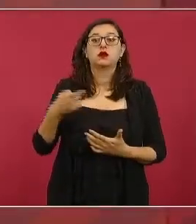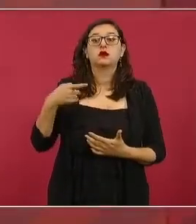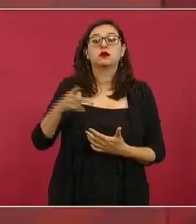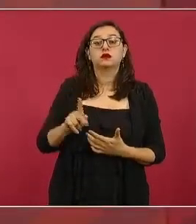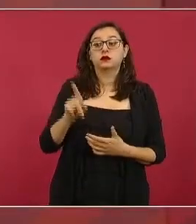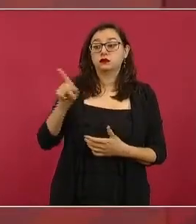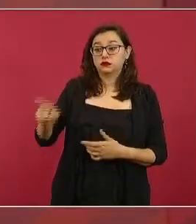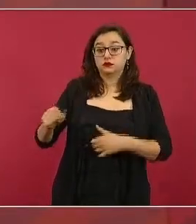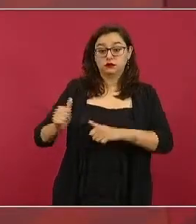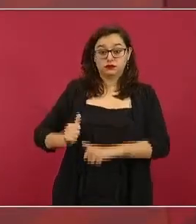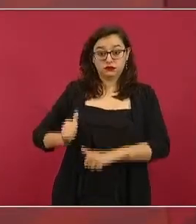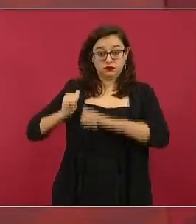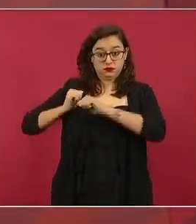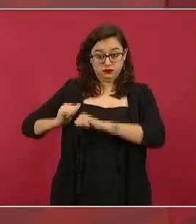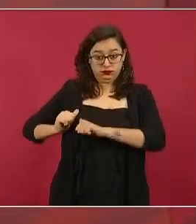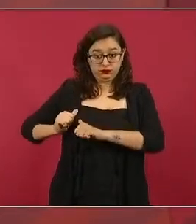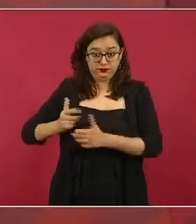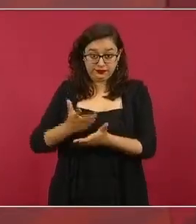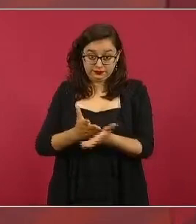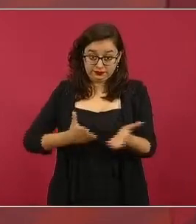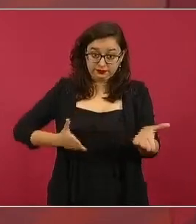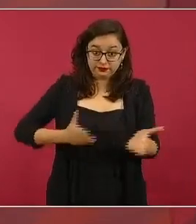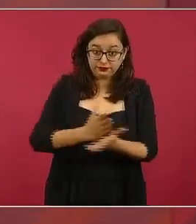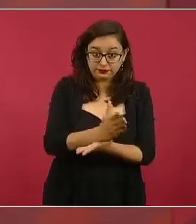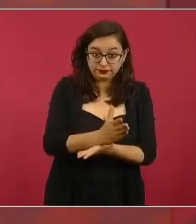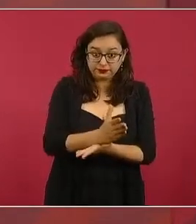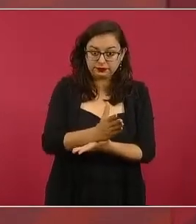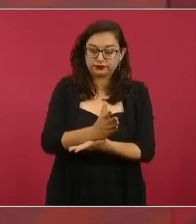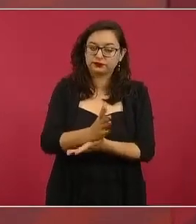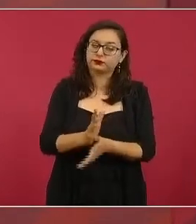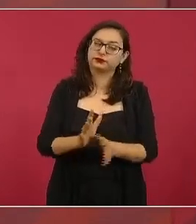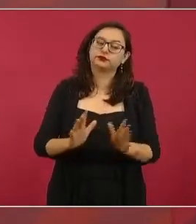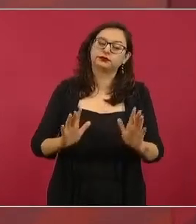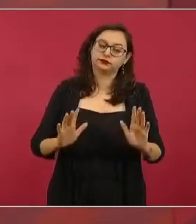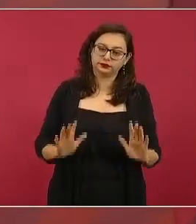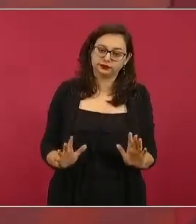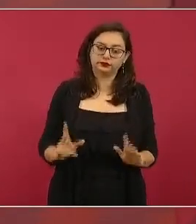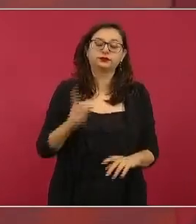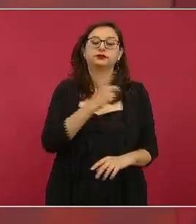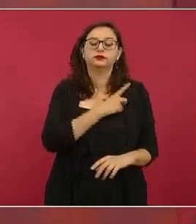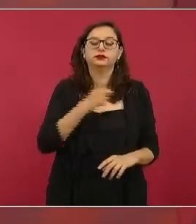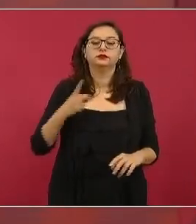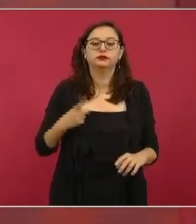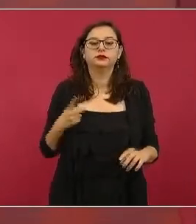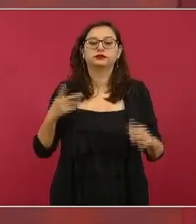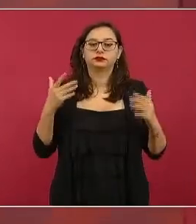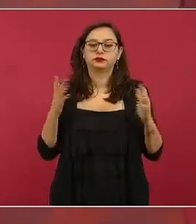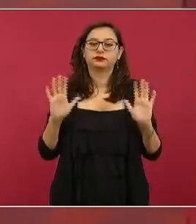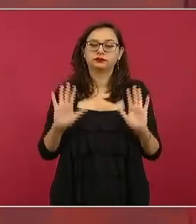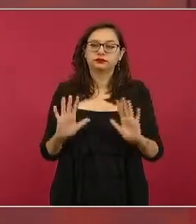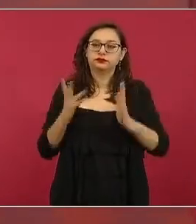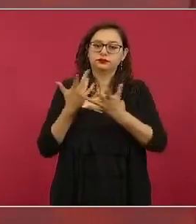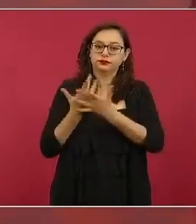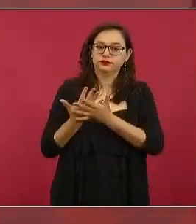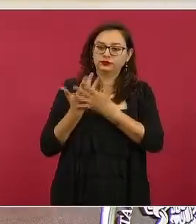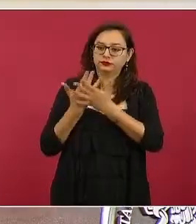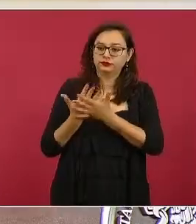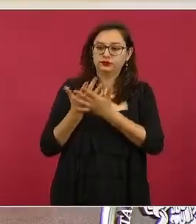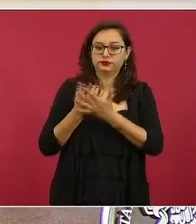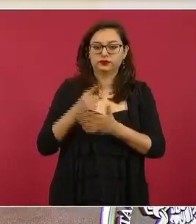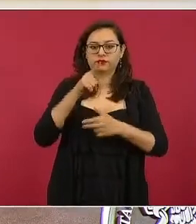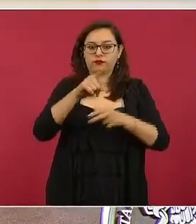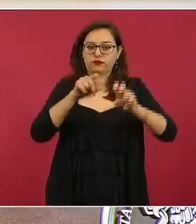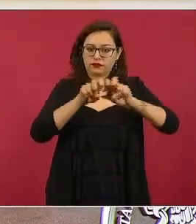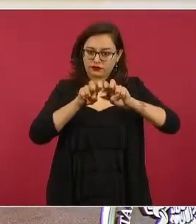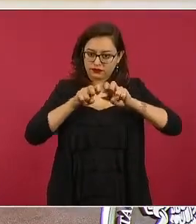influir en el caso habría que esperar el resultado de los ministros